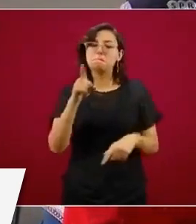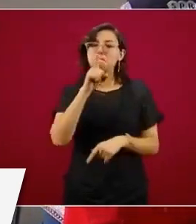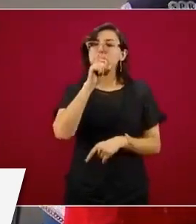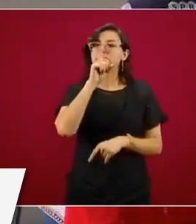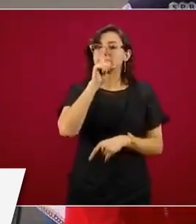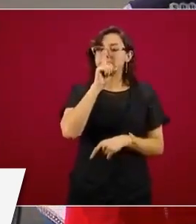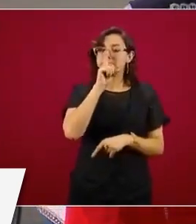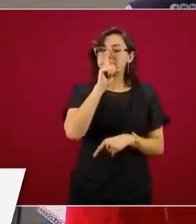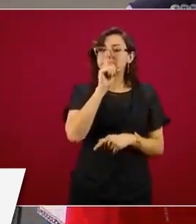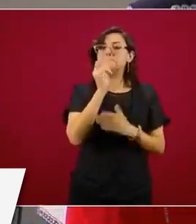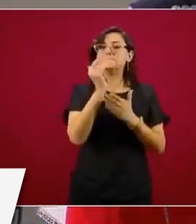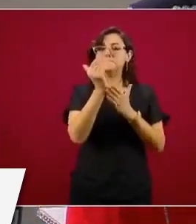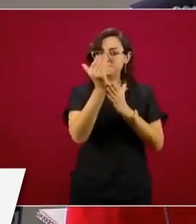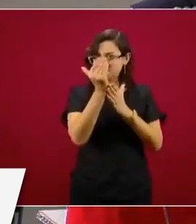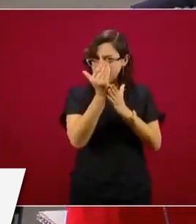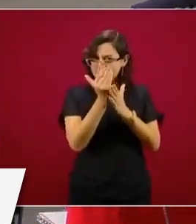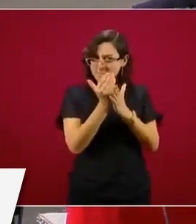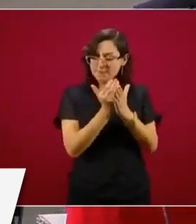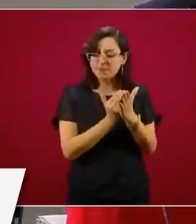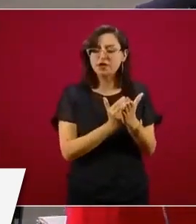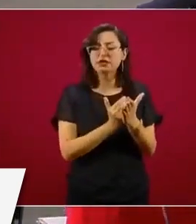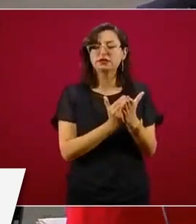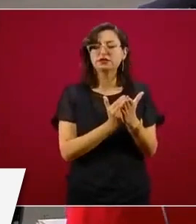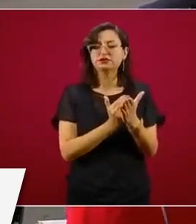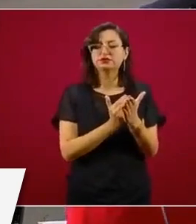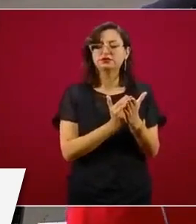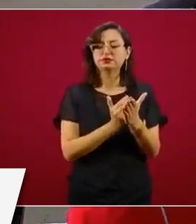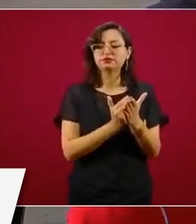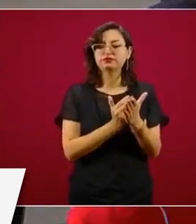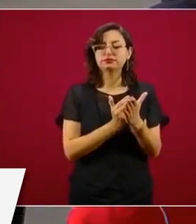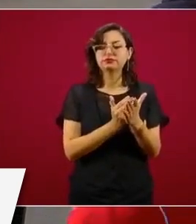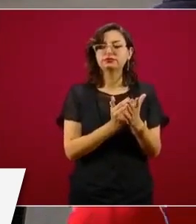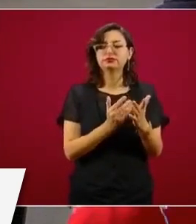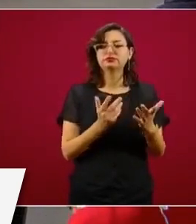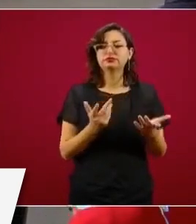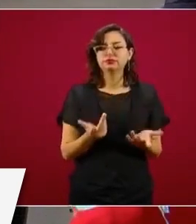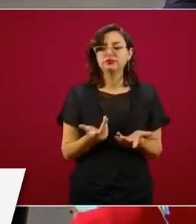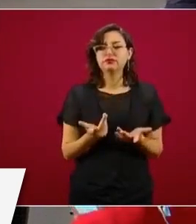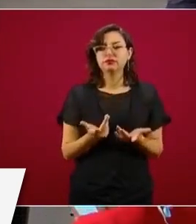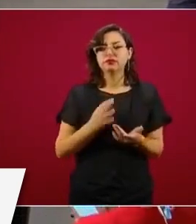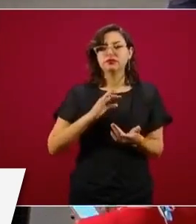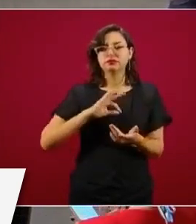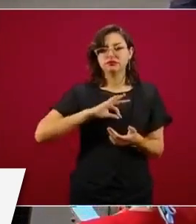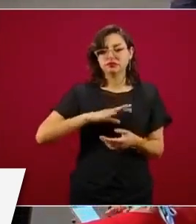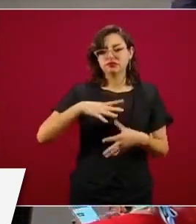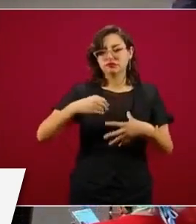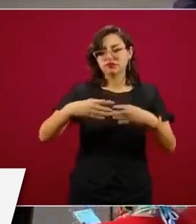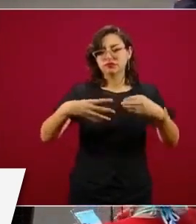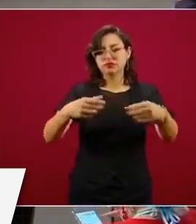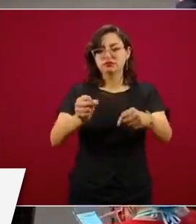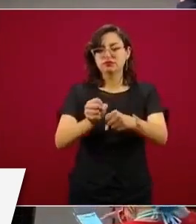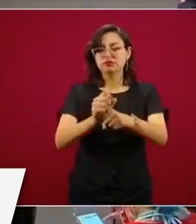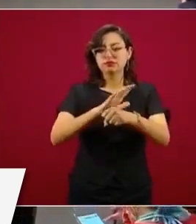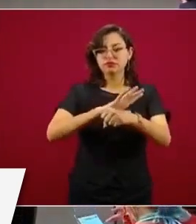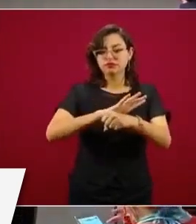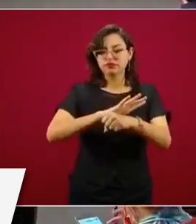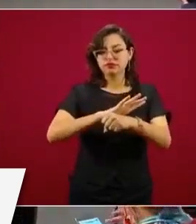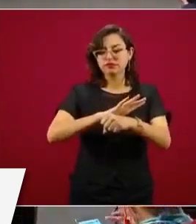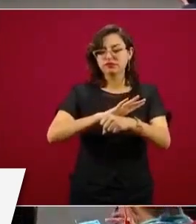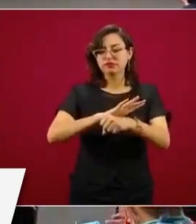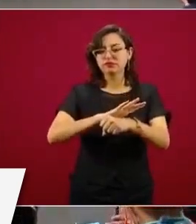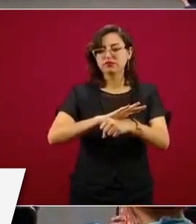de los casos de coronavirus. O sea, no